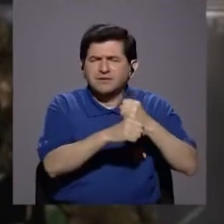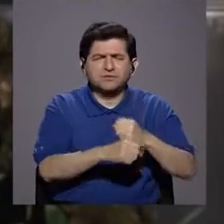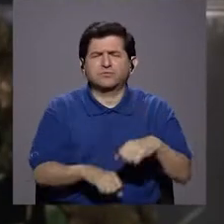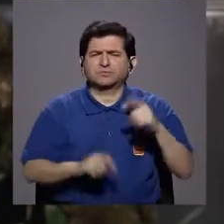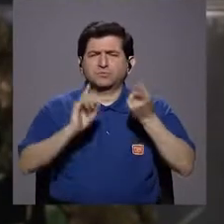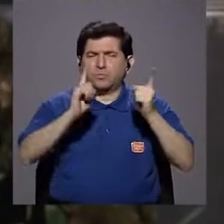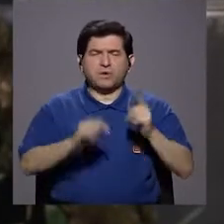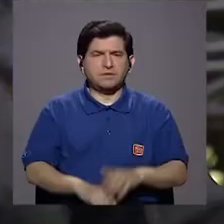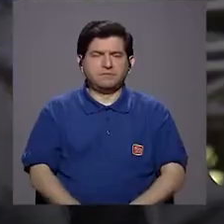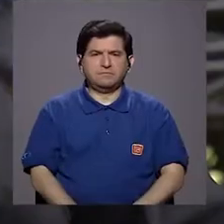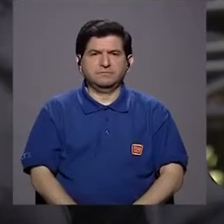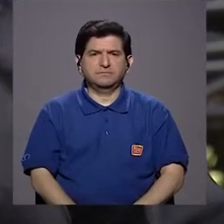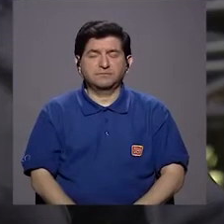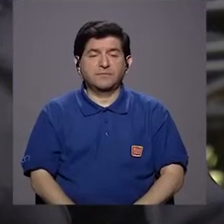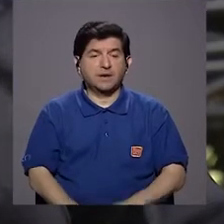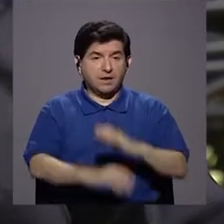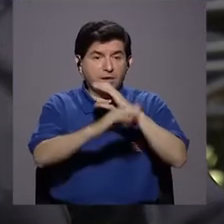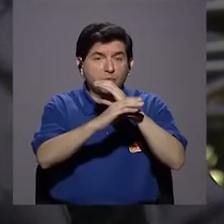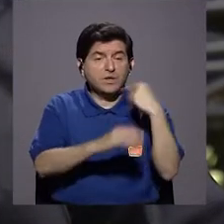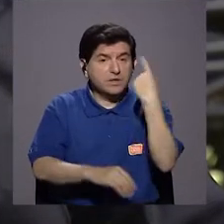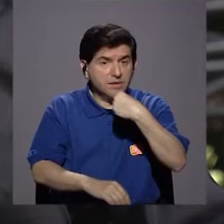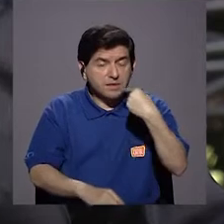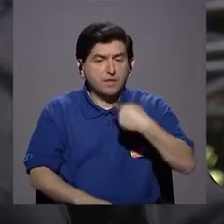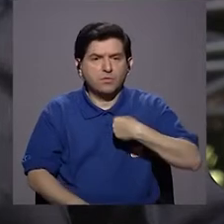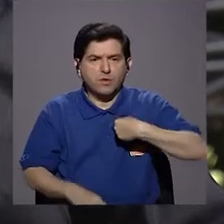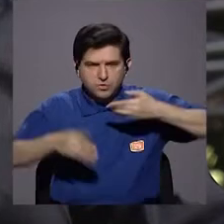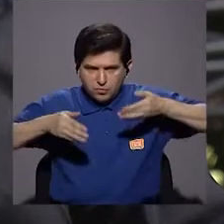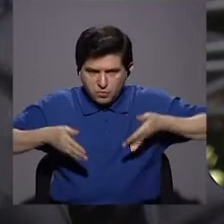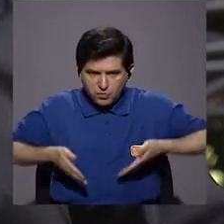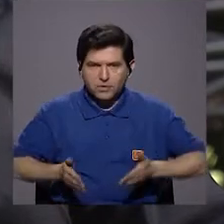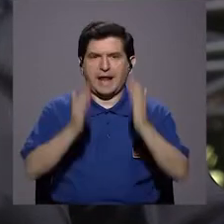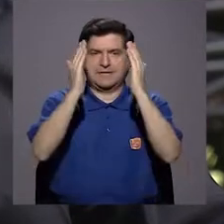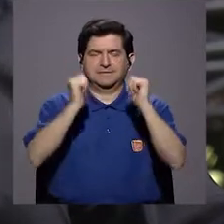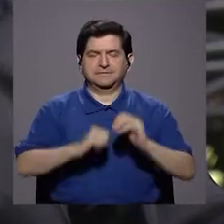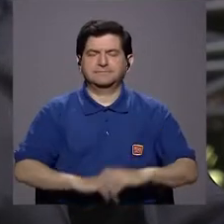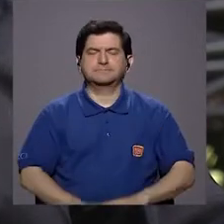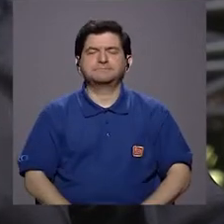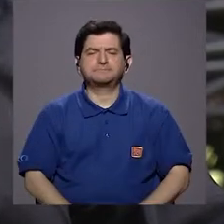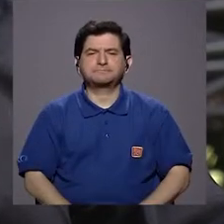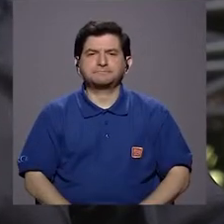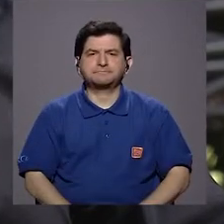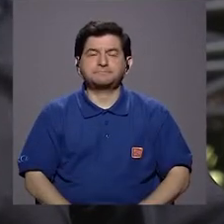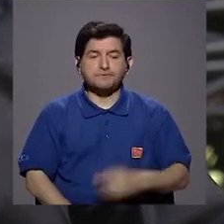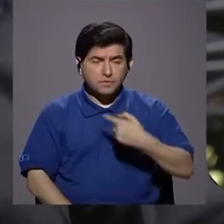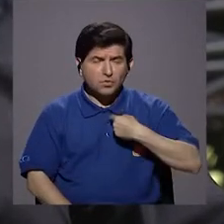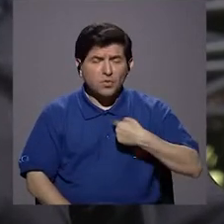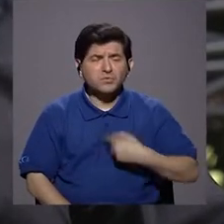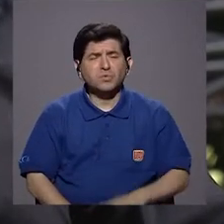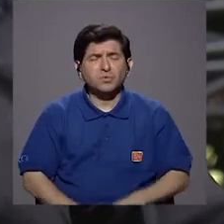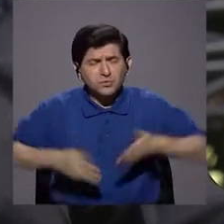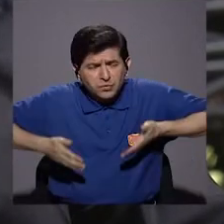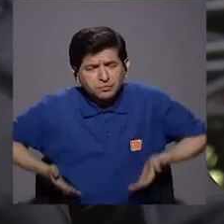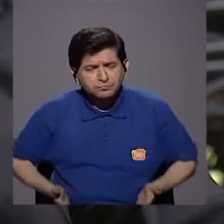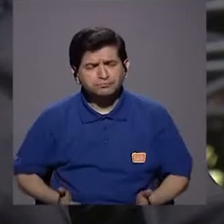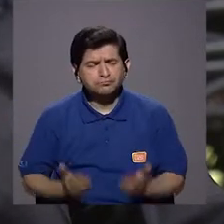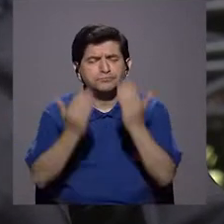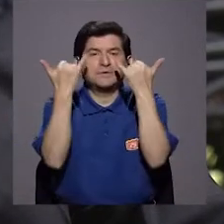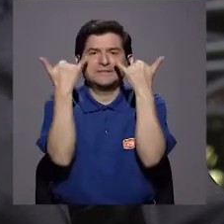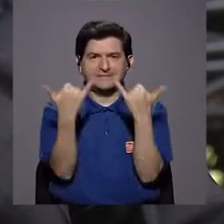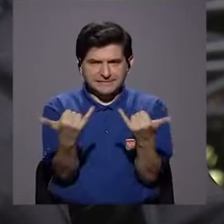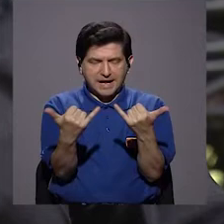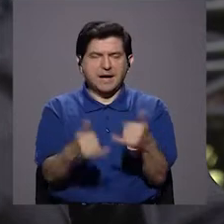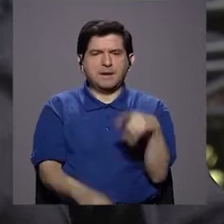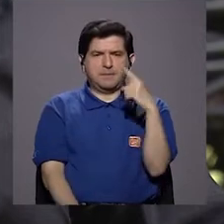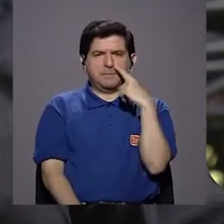los dientes? Mira, el cuidado de la boca empieza desde que uno nace. O desde que uno está recién nacido, ya